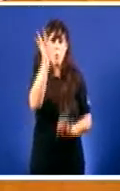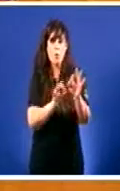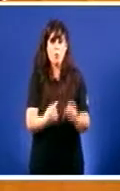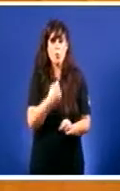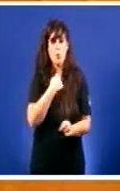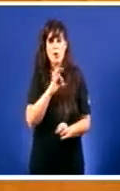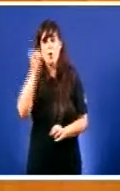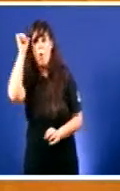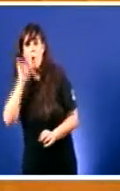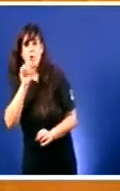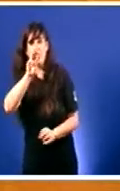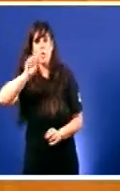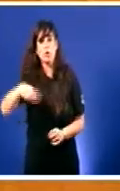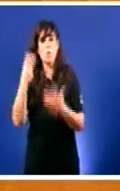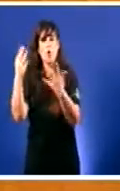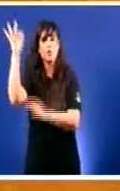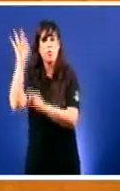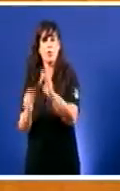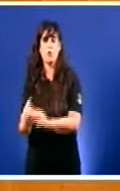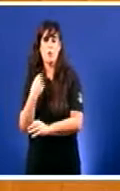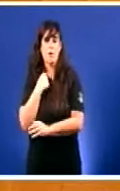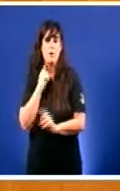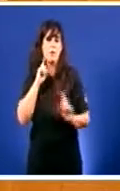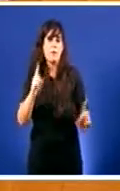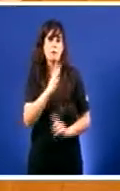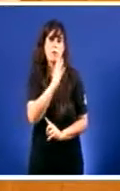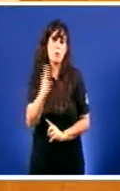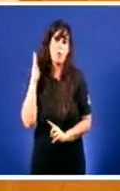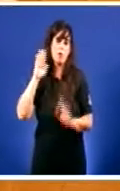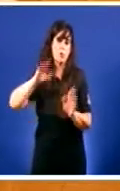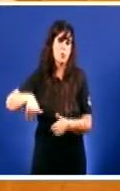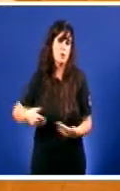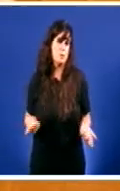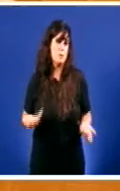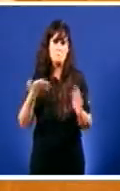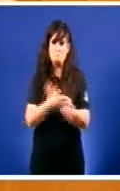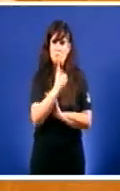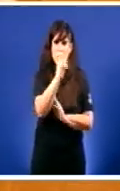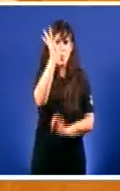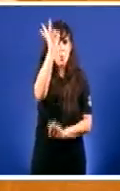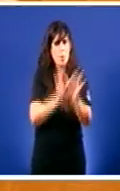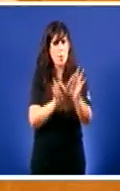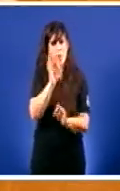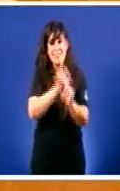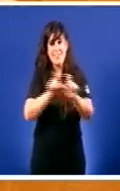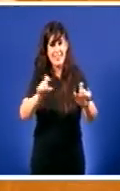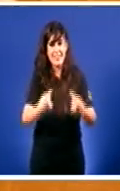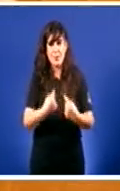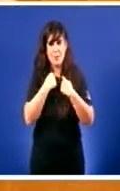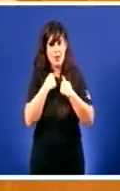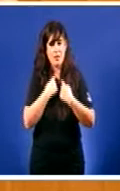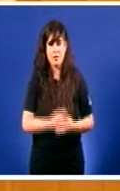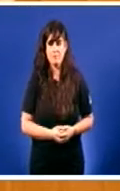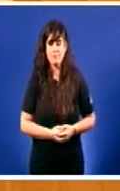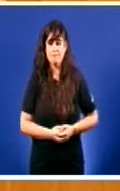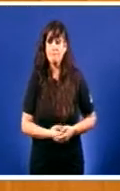Ourense un 3,8% de poboación nos últimos 4 anos Casi un 1% de poboación A media